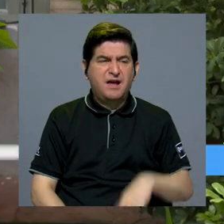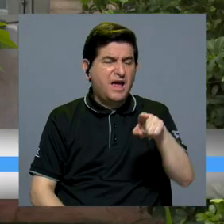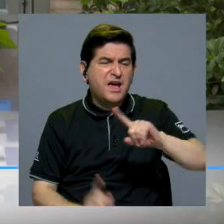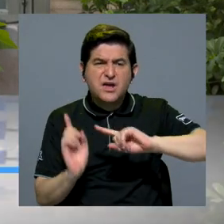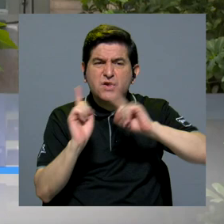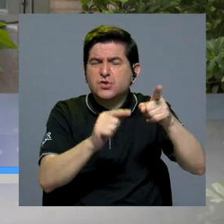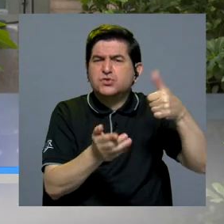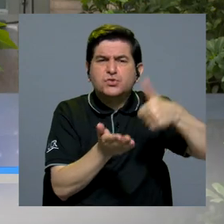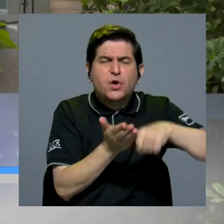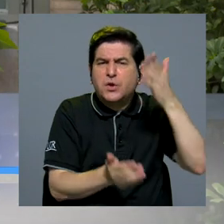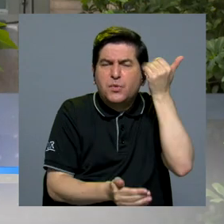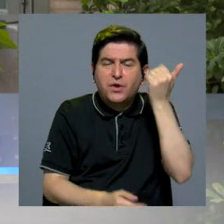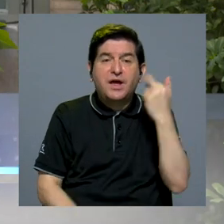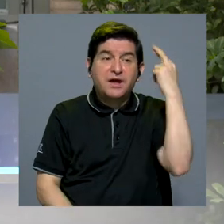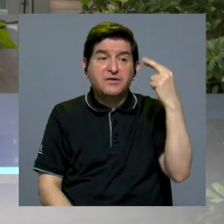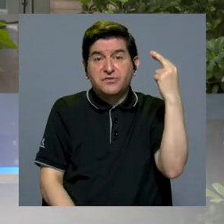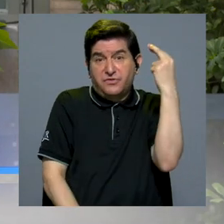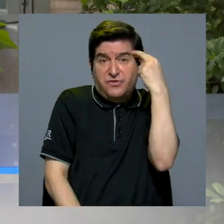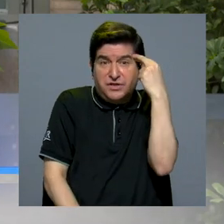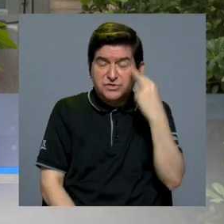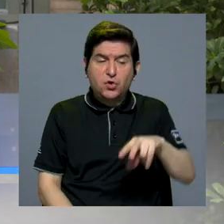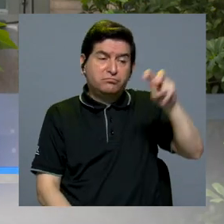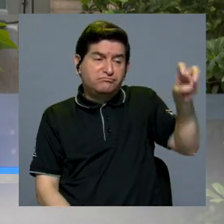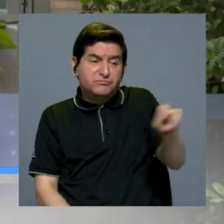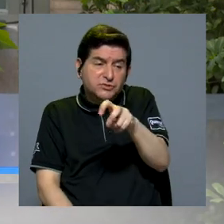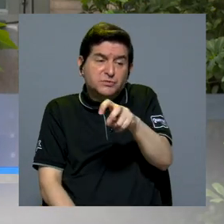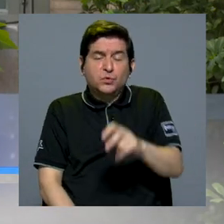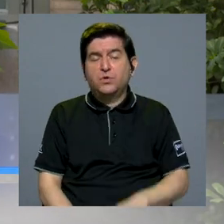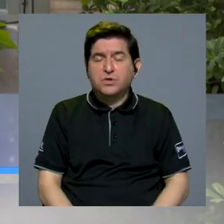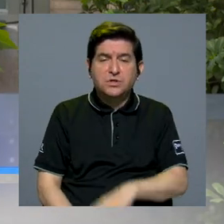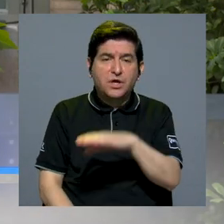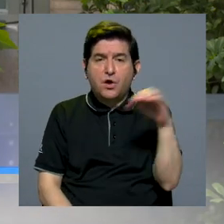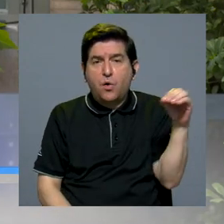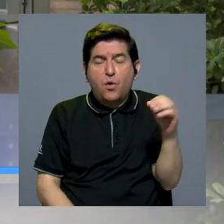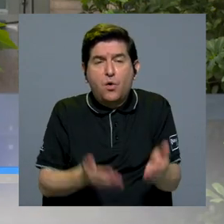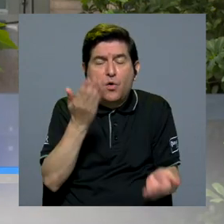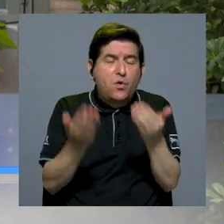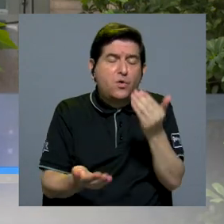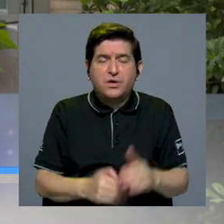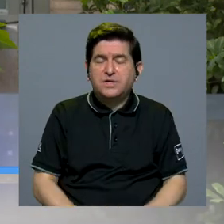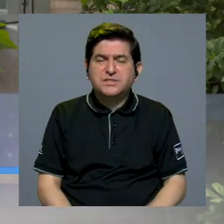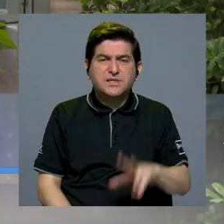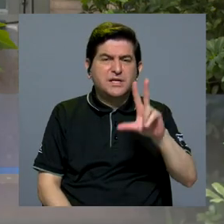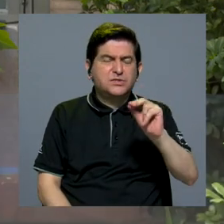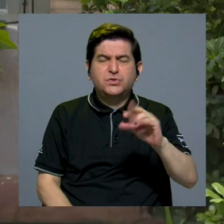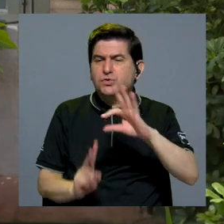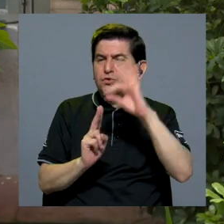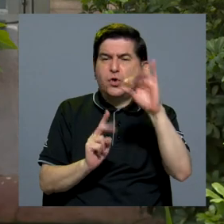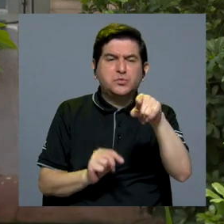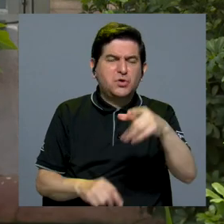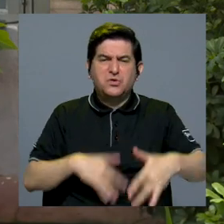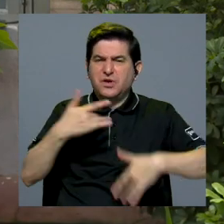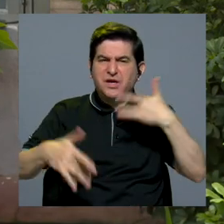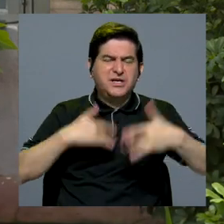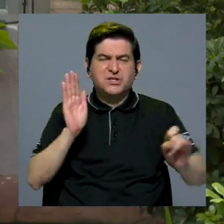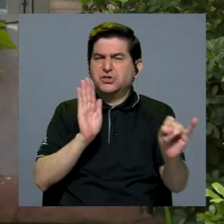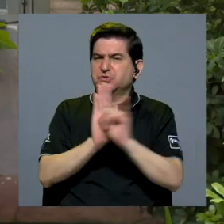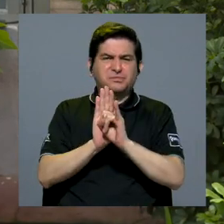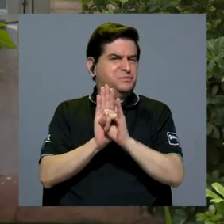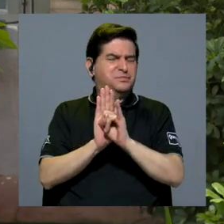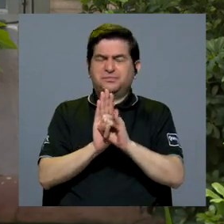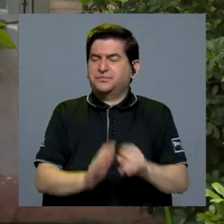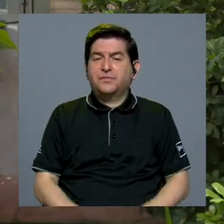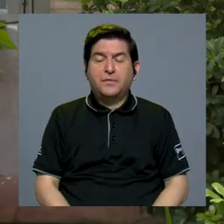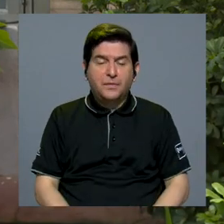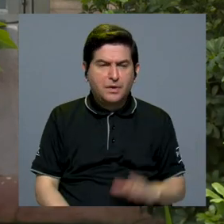se acercaran a la urna, dieron razones ya sea por traslado, razones de que tal vez no había una opción en los que ellos se sintieran identificados.